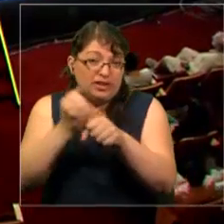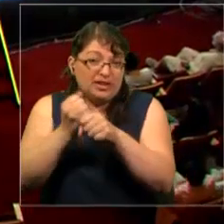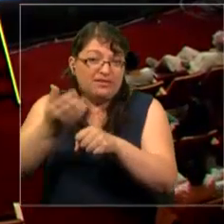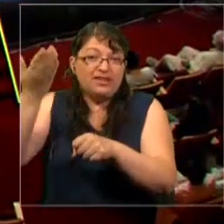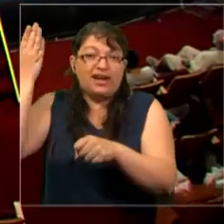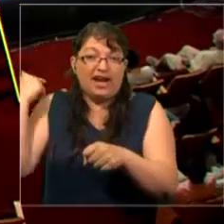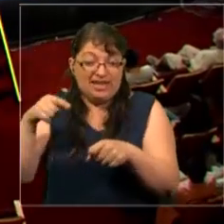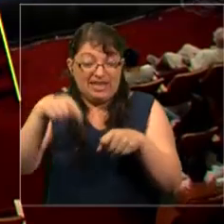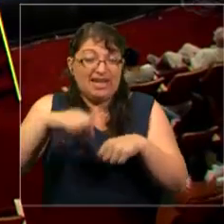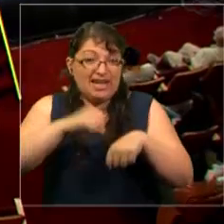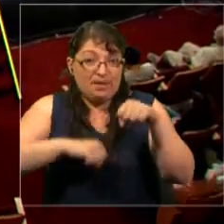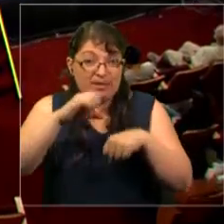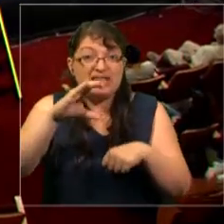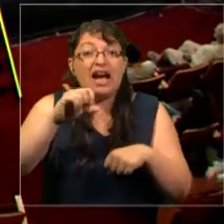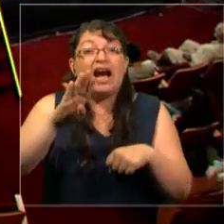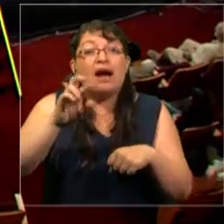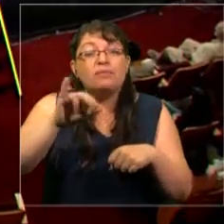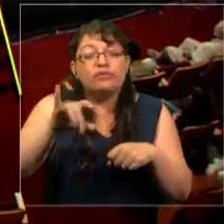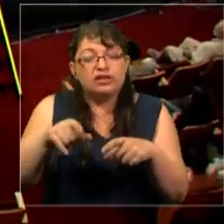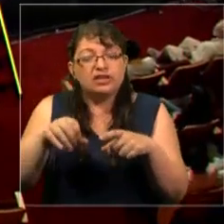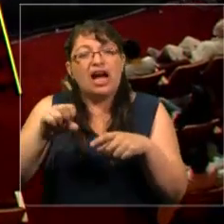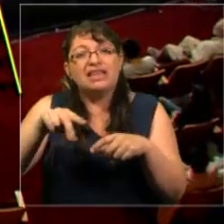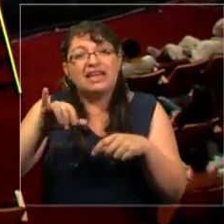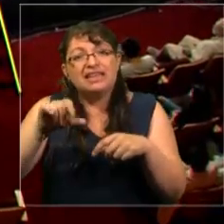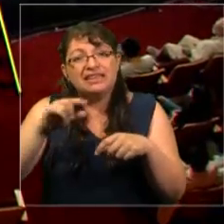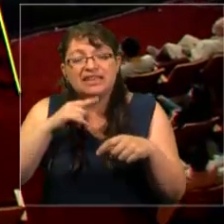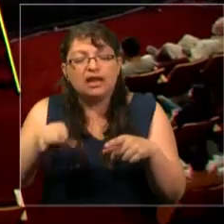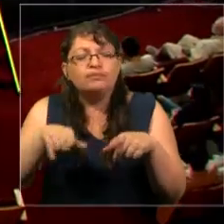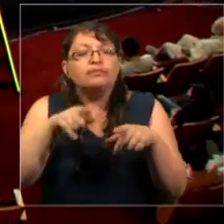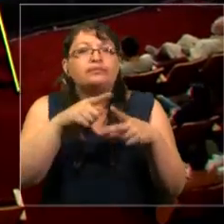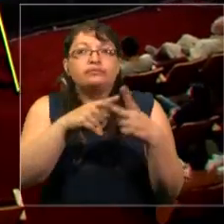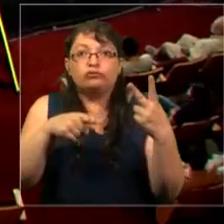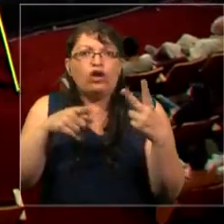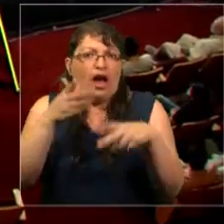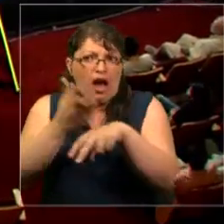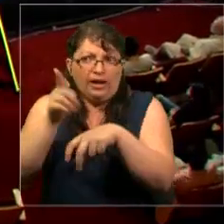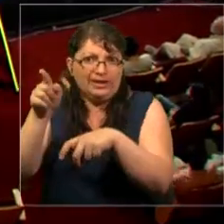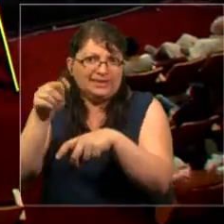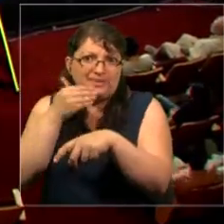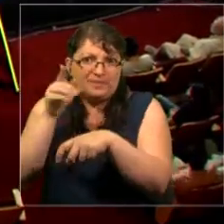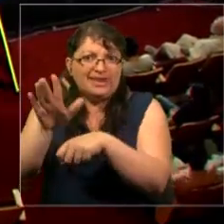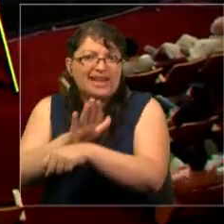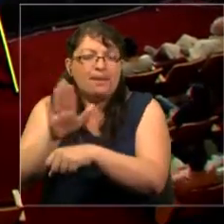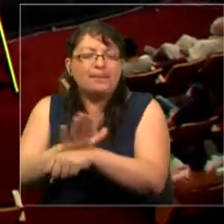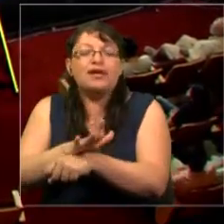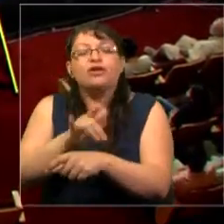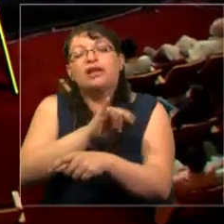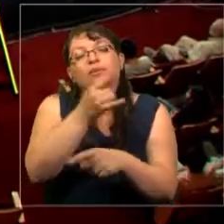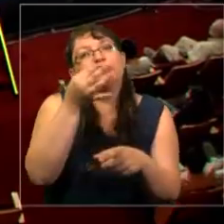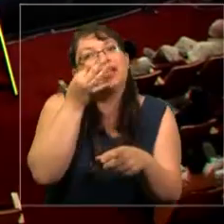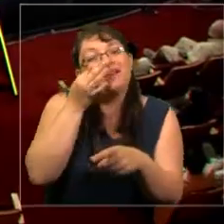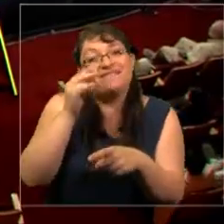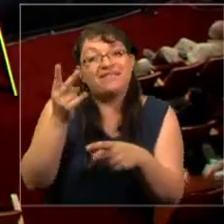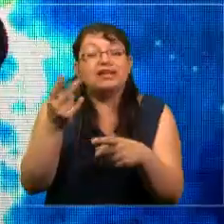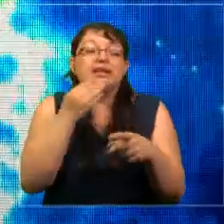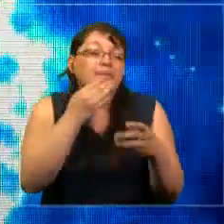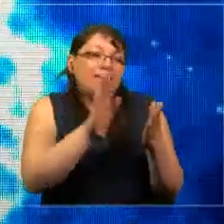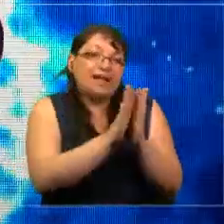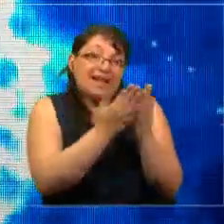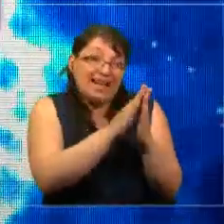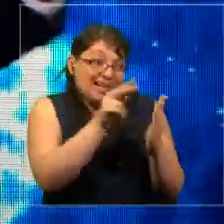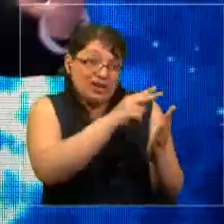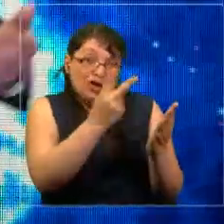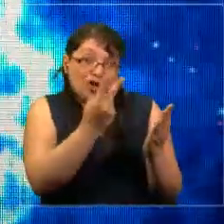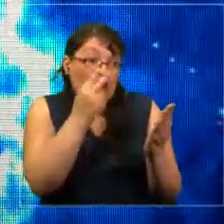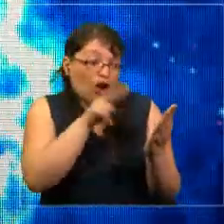Cambridge Analytica, Brittany Cushler y Christopher Weiler, que están en la película. Si ven la película y leen estos dos libros, vamos